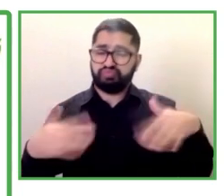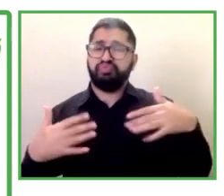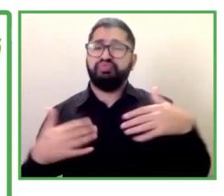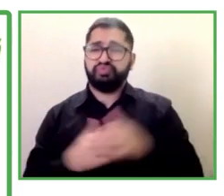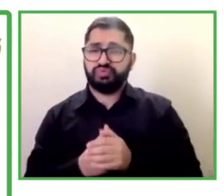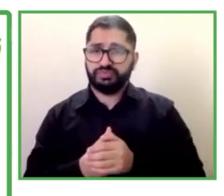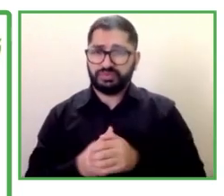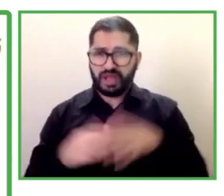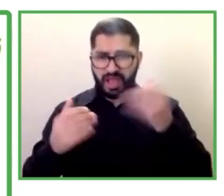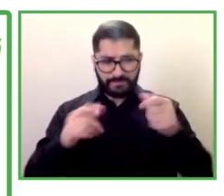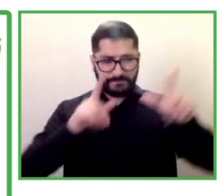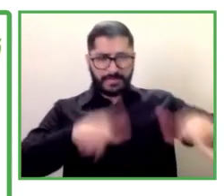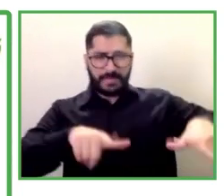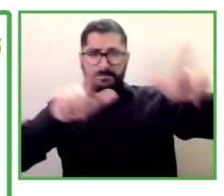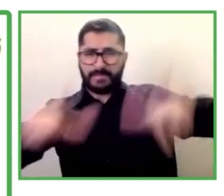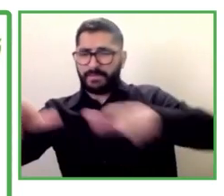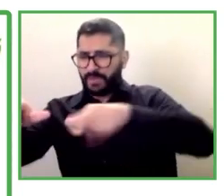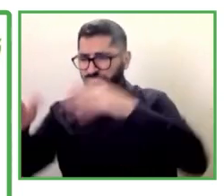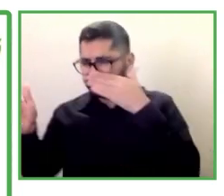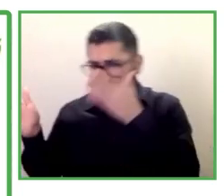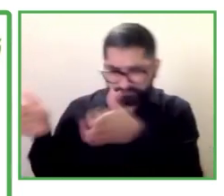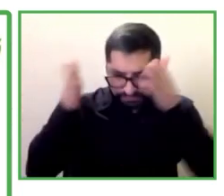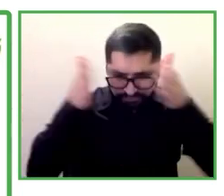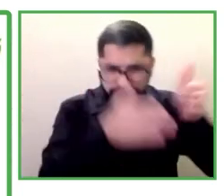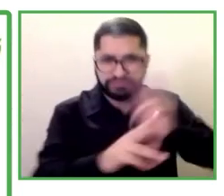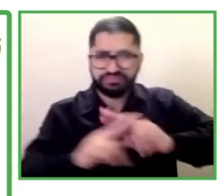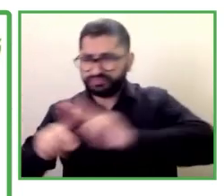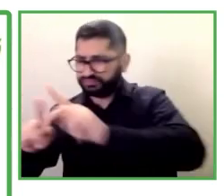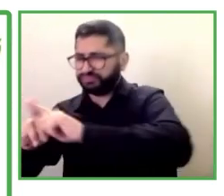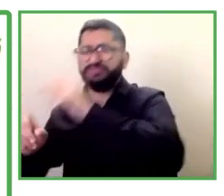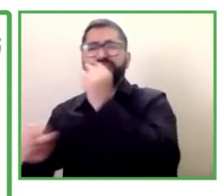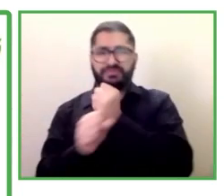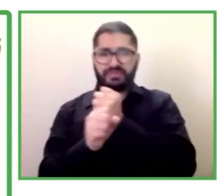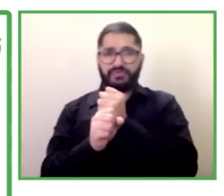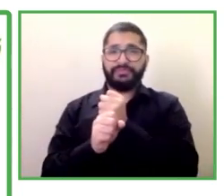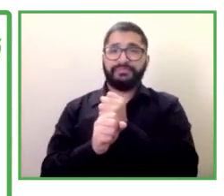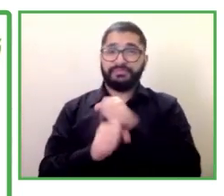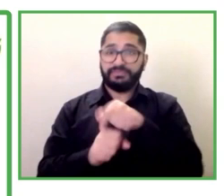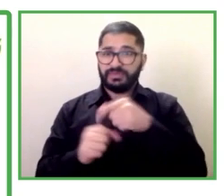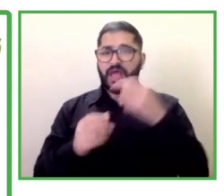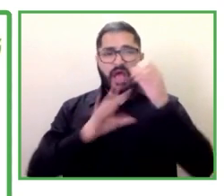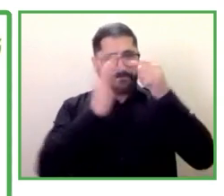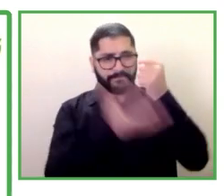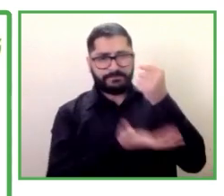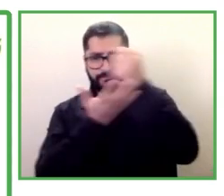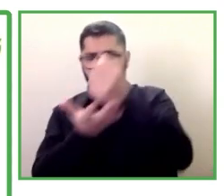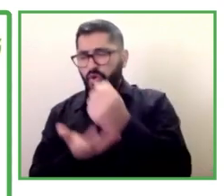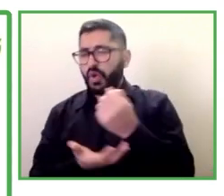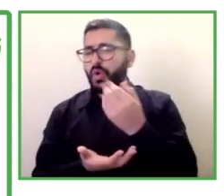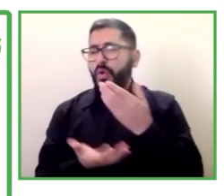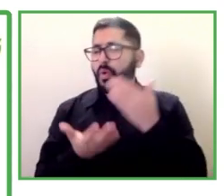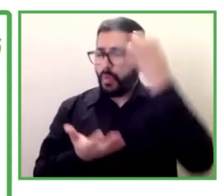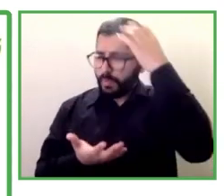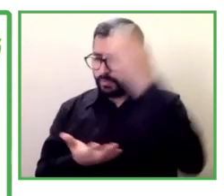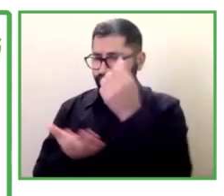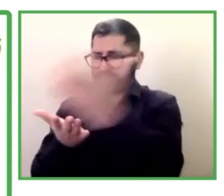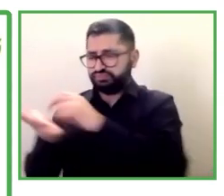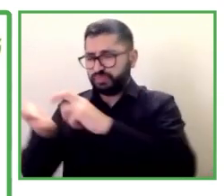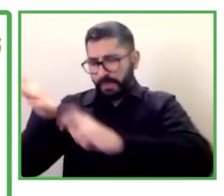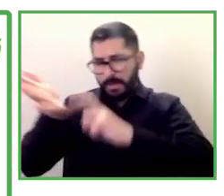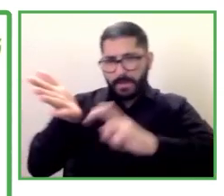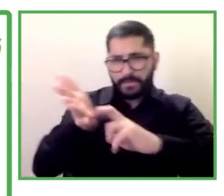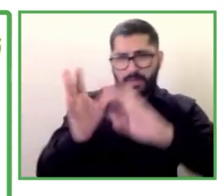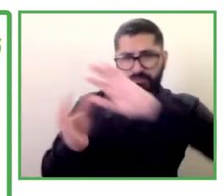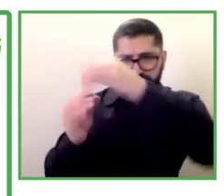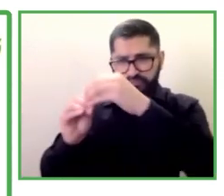establece asimismo una bonificación en las cotizaciones a la seguridad social por contrato indefinido en una cuantía menor a la establecida